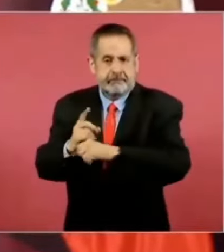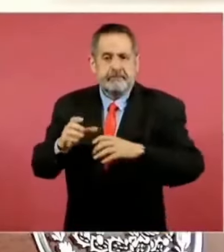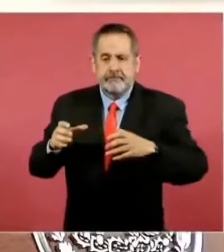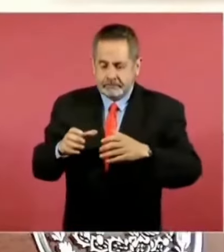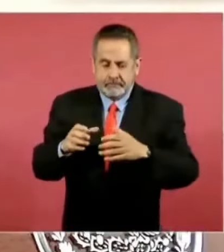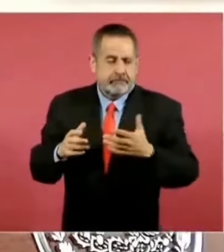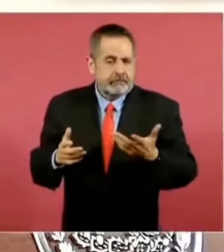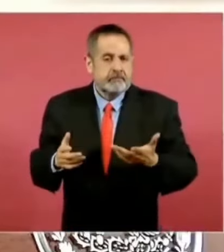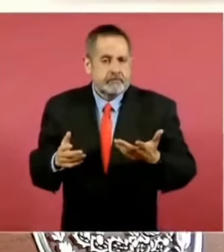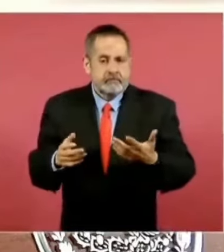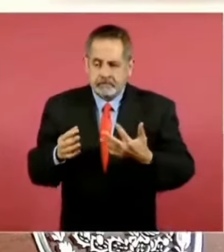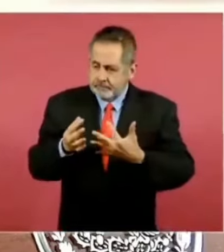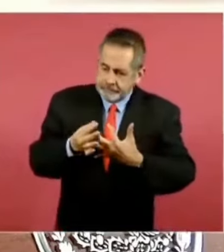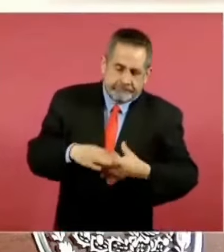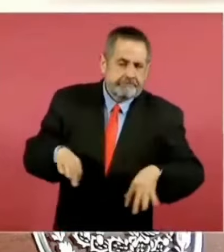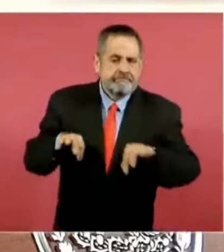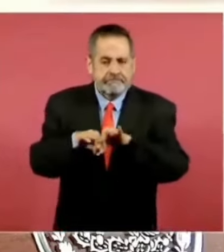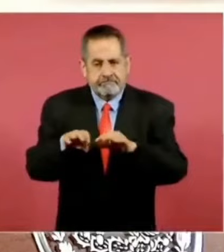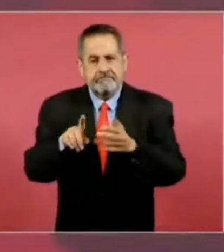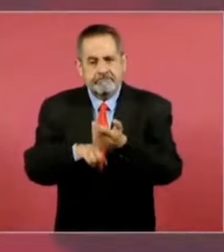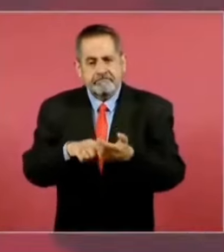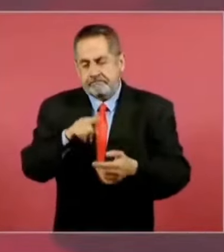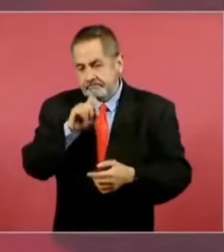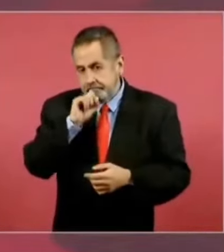es importantísima?